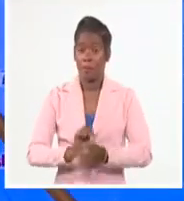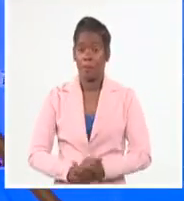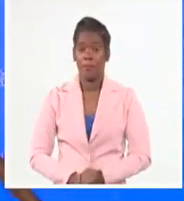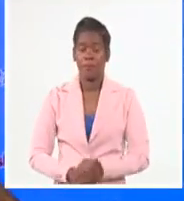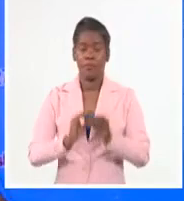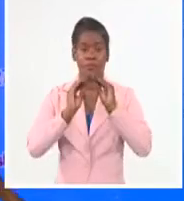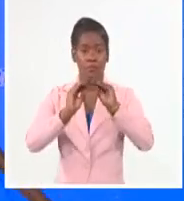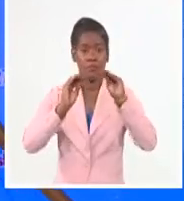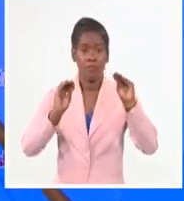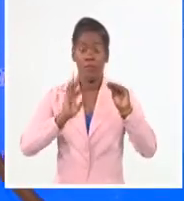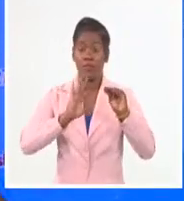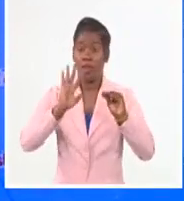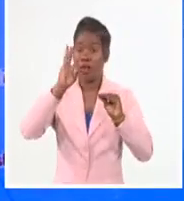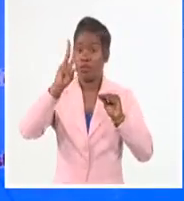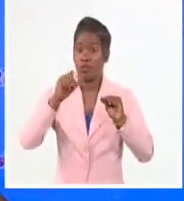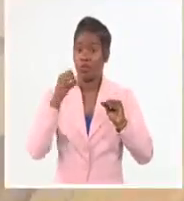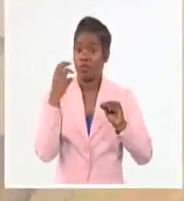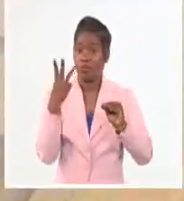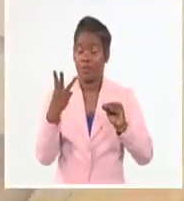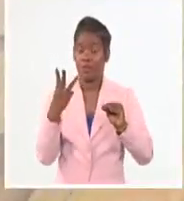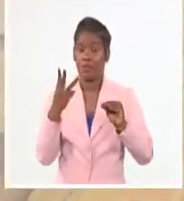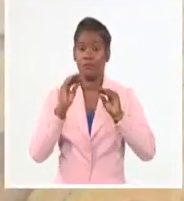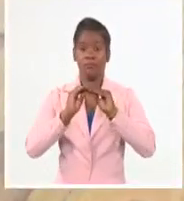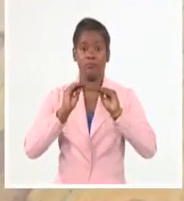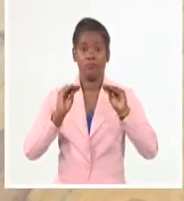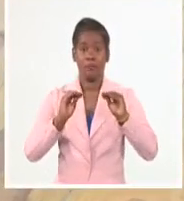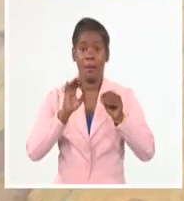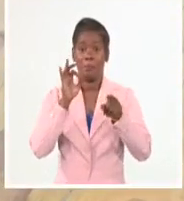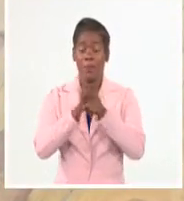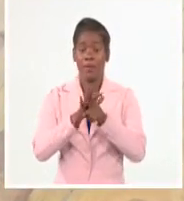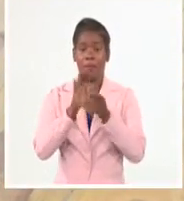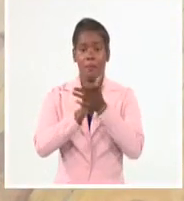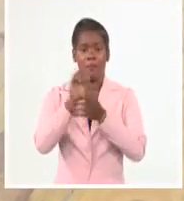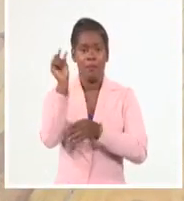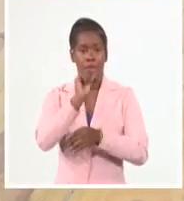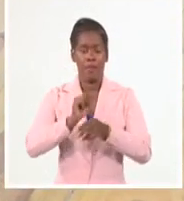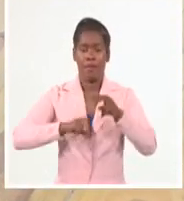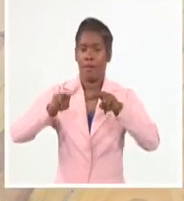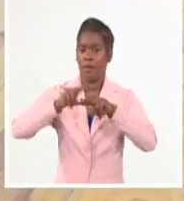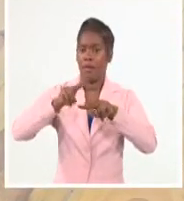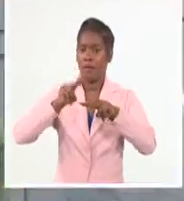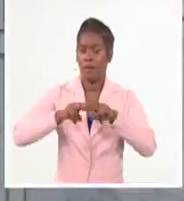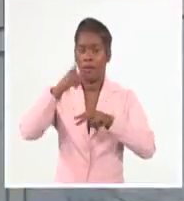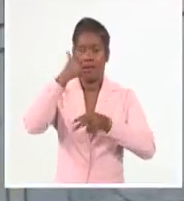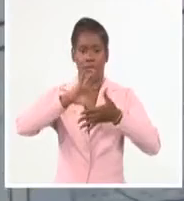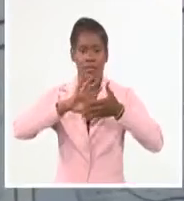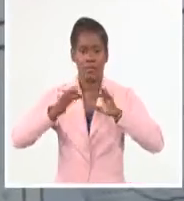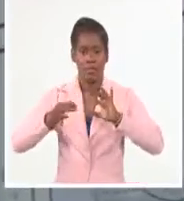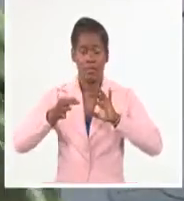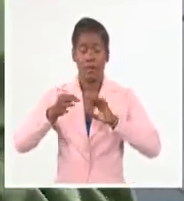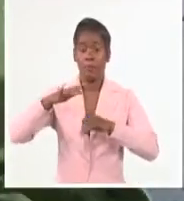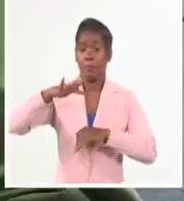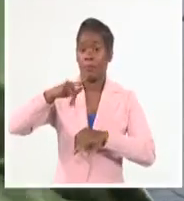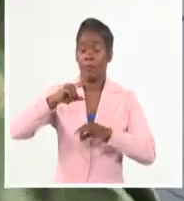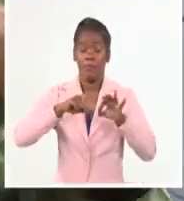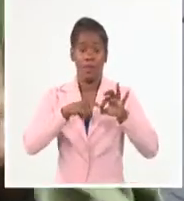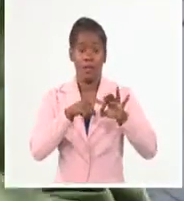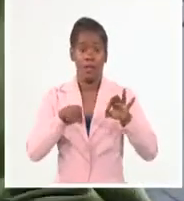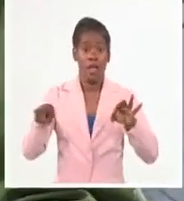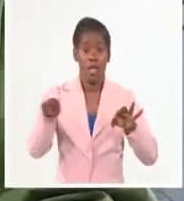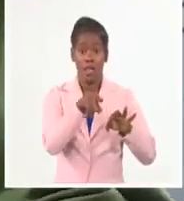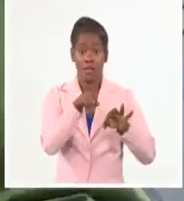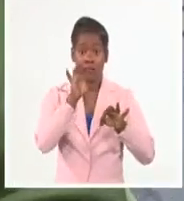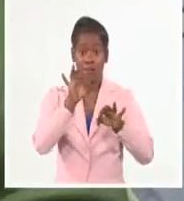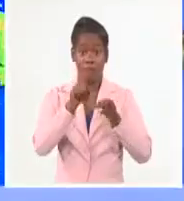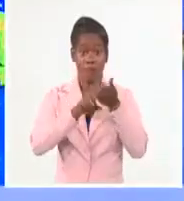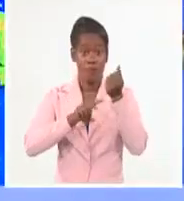en la zona occidental del país. Desde Mayabeque, La Habana, Artemisa, Pinar del Río e Isla de la Juventud los Consejos de Defensas